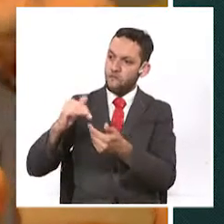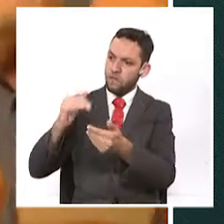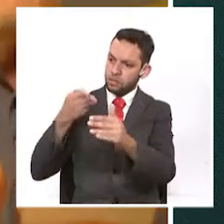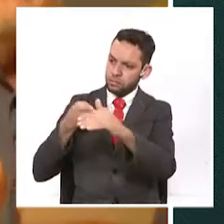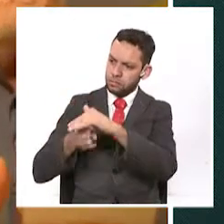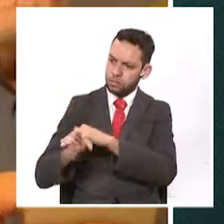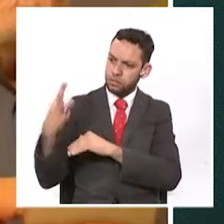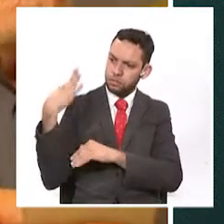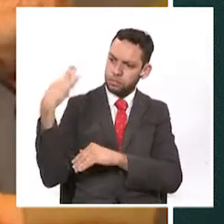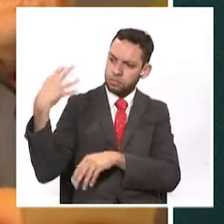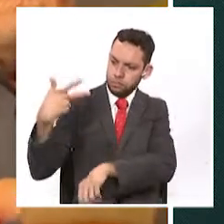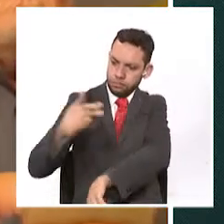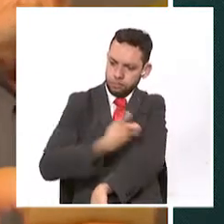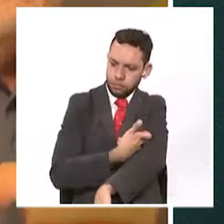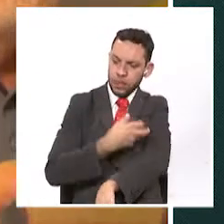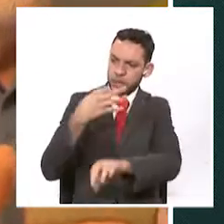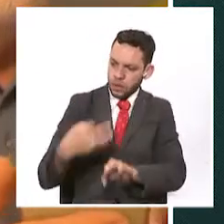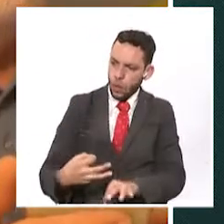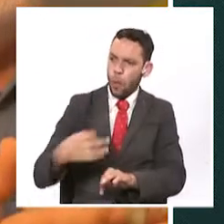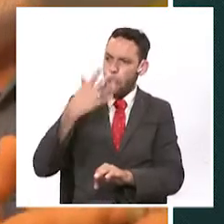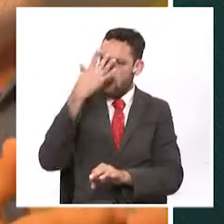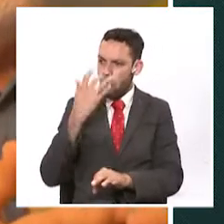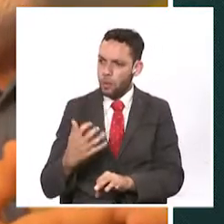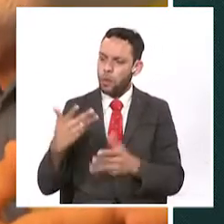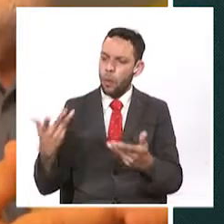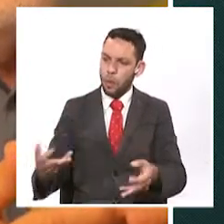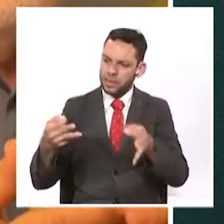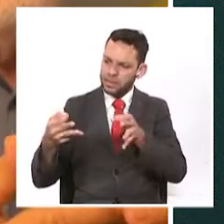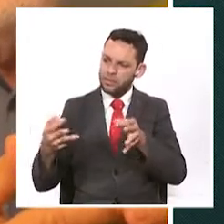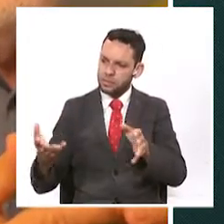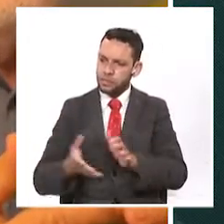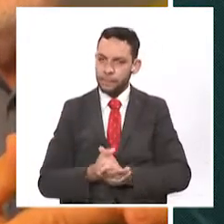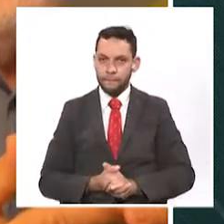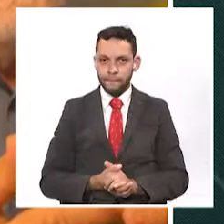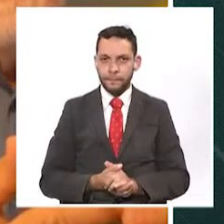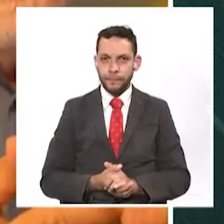oportunamente desde luego, a la primera aplicación de este medicamento?